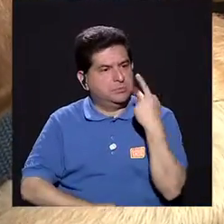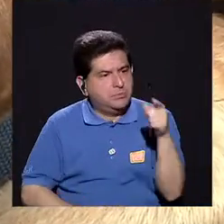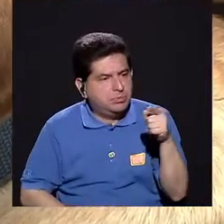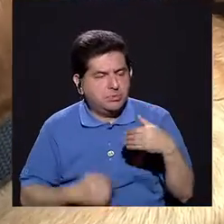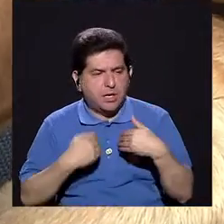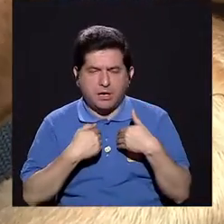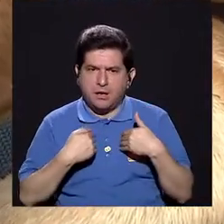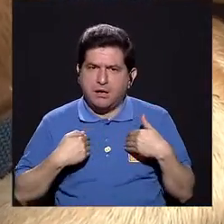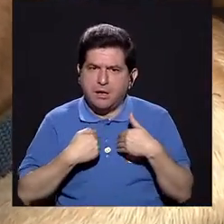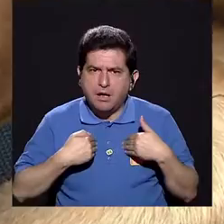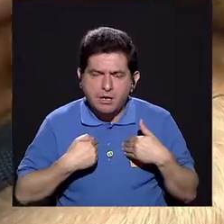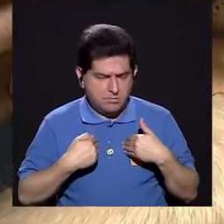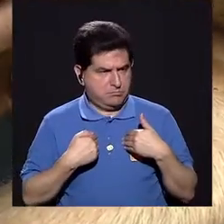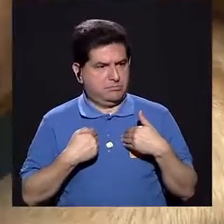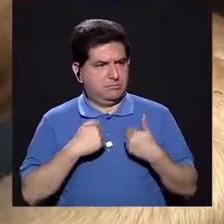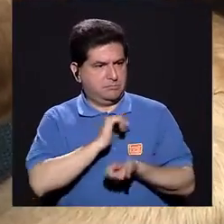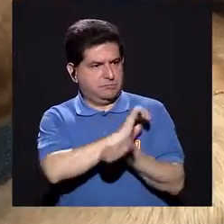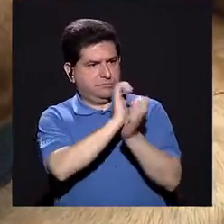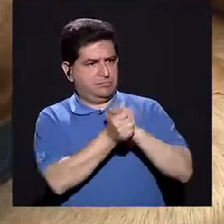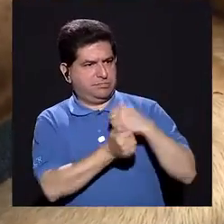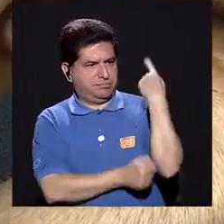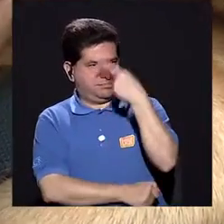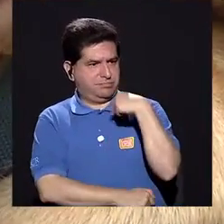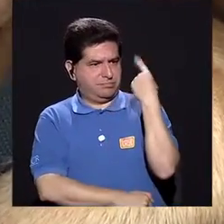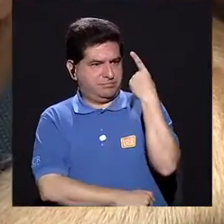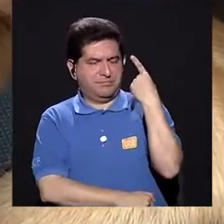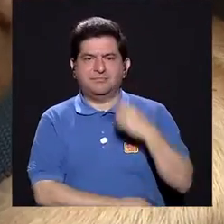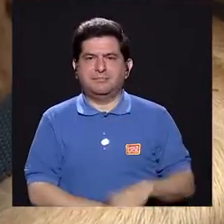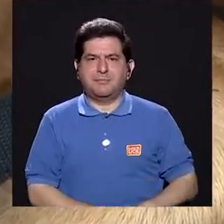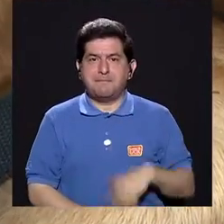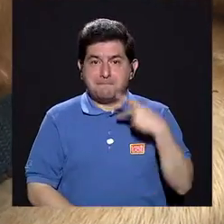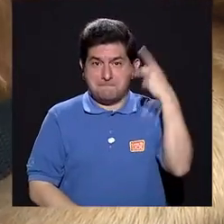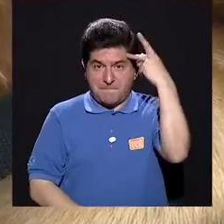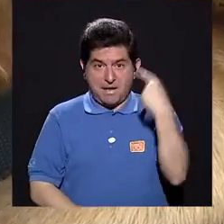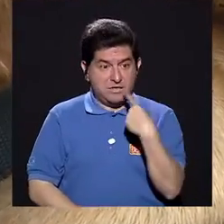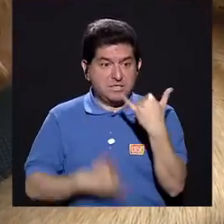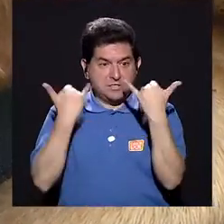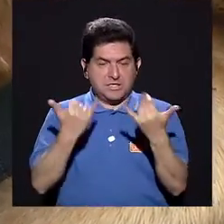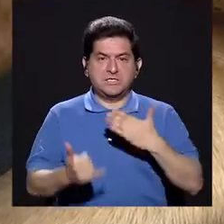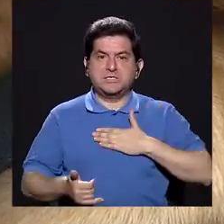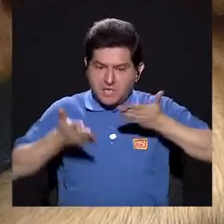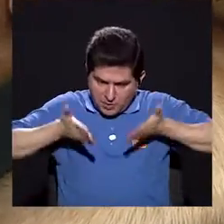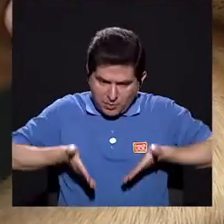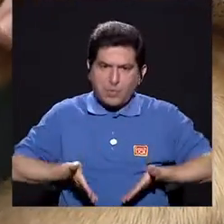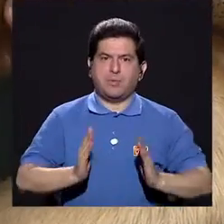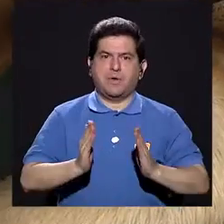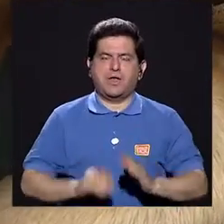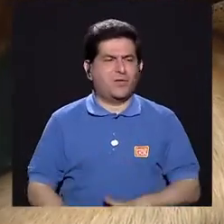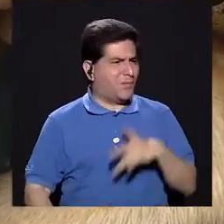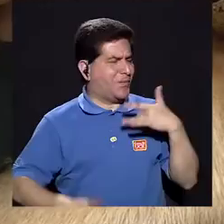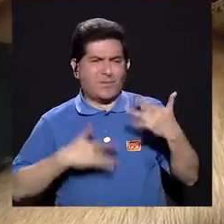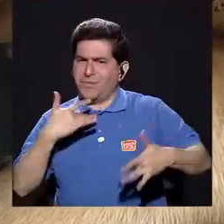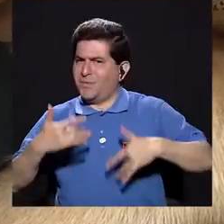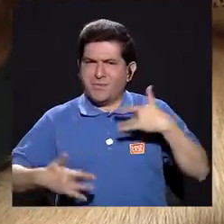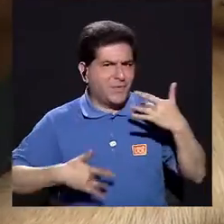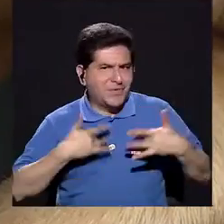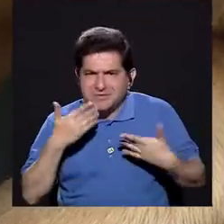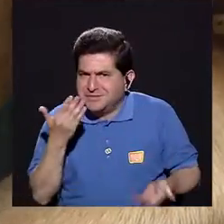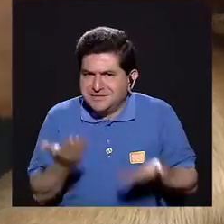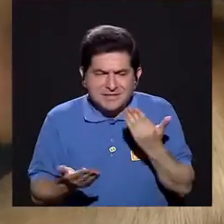presencia de un animal, les cambia la cara, los papás dicen, ya mi hijo no siente